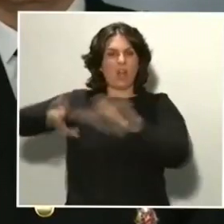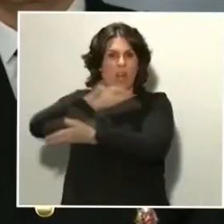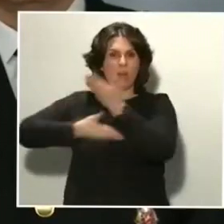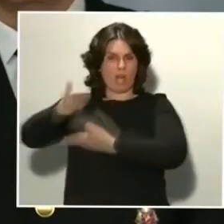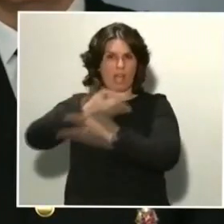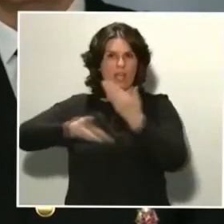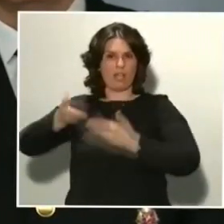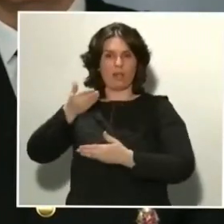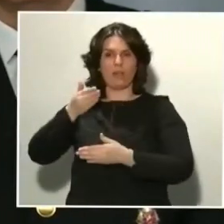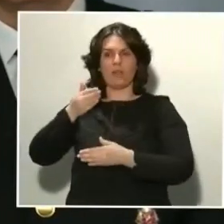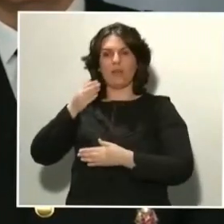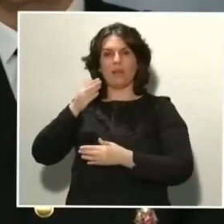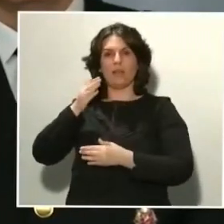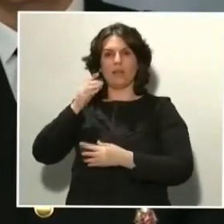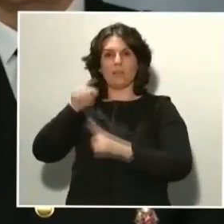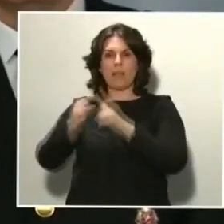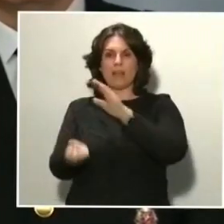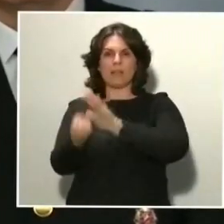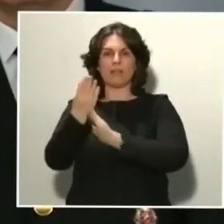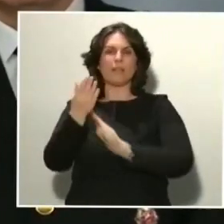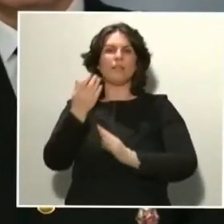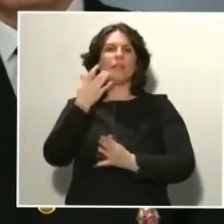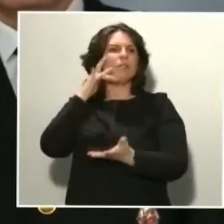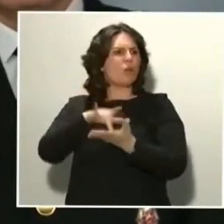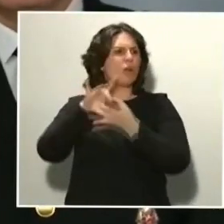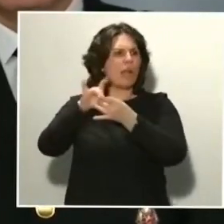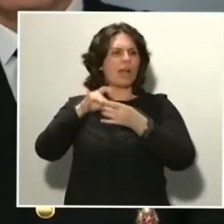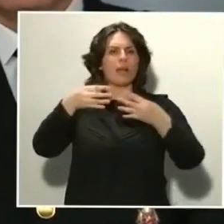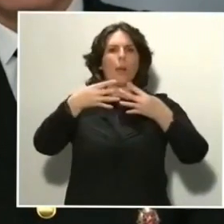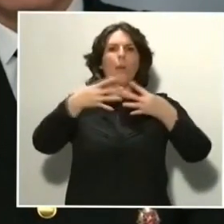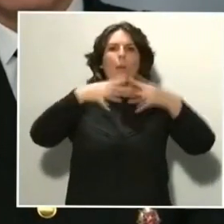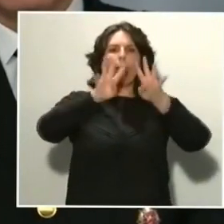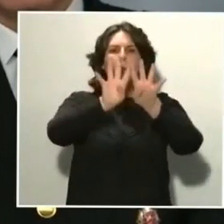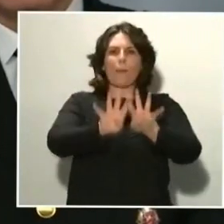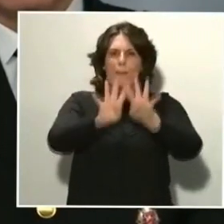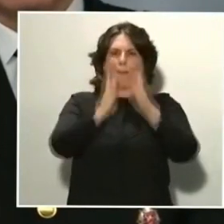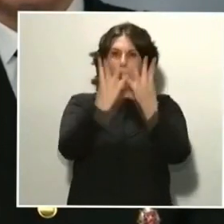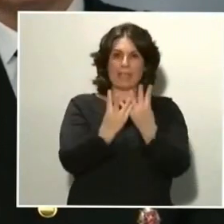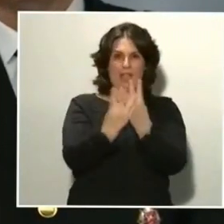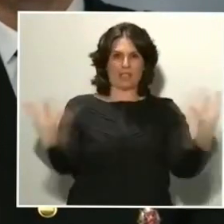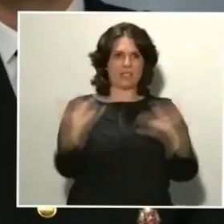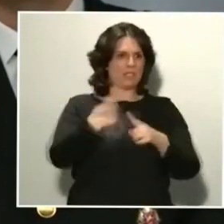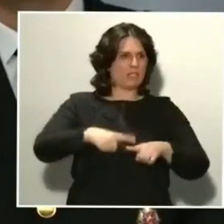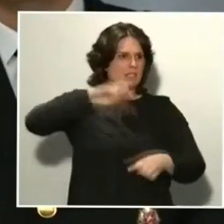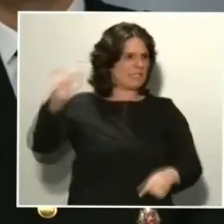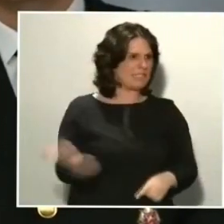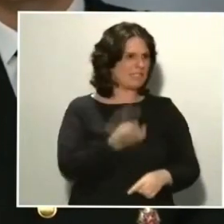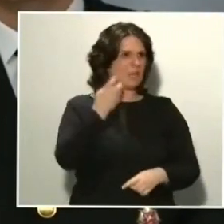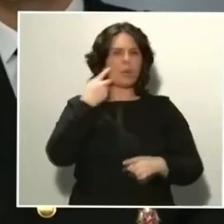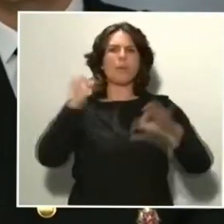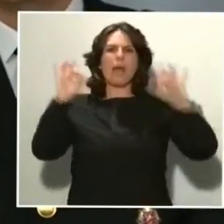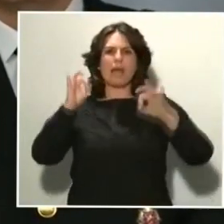establecer señales de barreamiento, para facilitarnos nuestro control, especialmente en las vías de gran